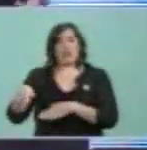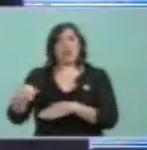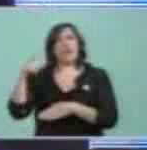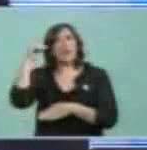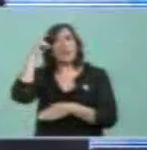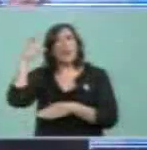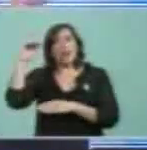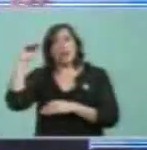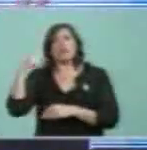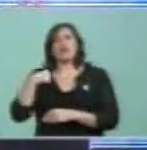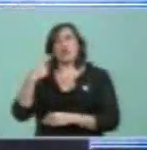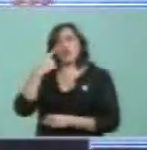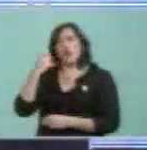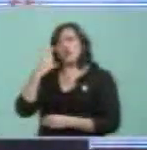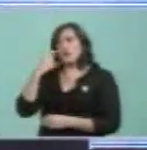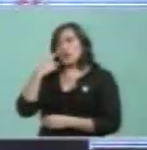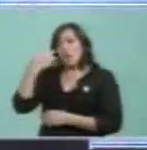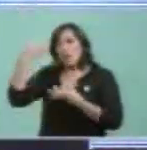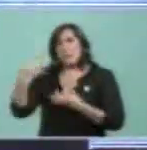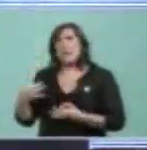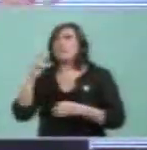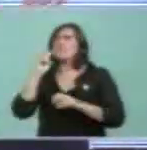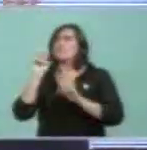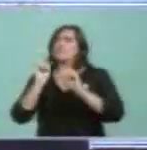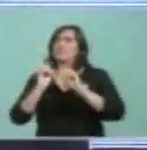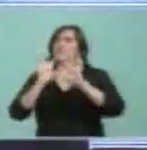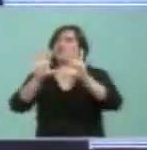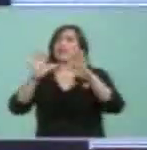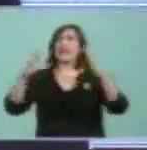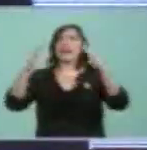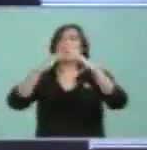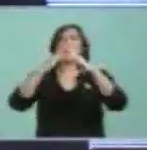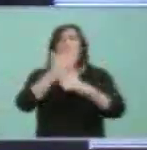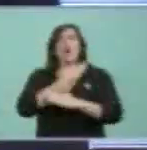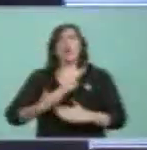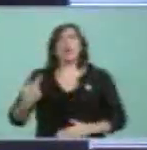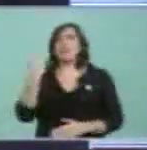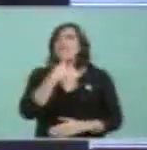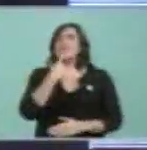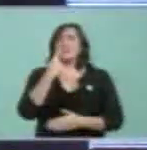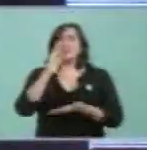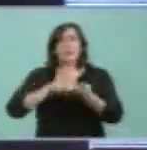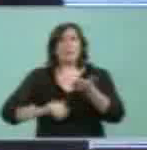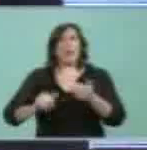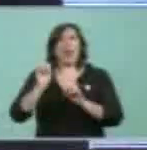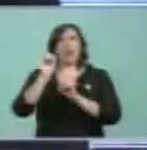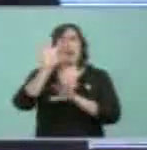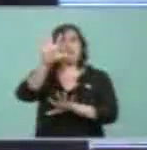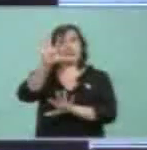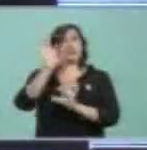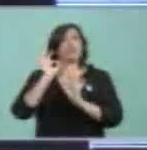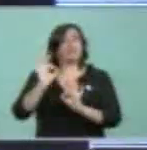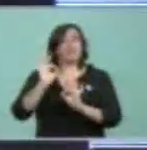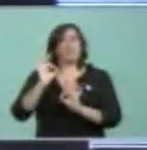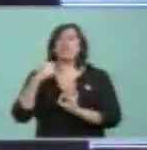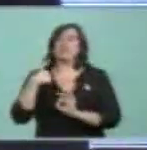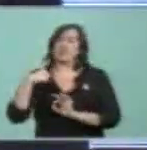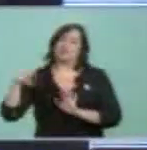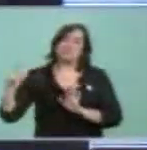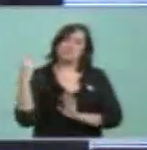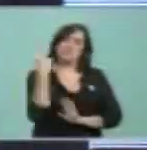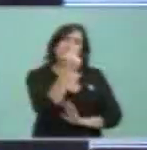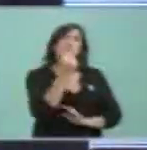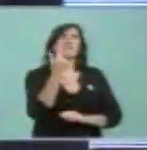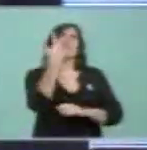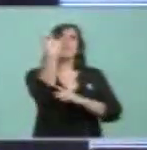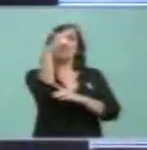controlar que Parrilli hubiera puesto los colores de las banderas sobre la Casa de Gobierno celeste y blanca, cuando llegué al helipuerto, por